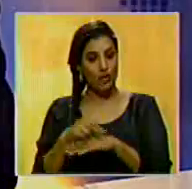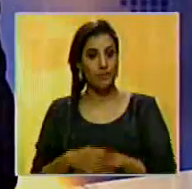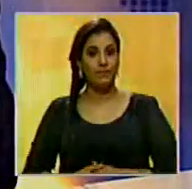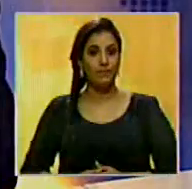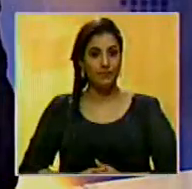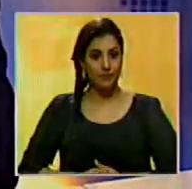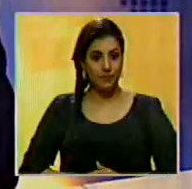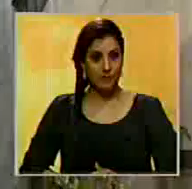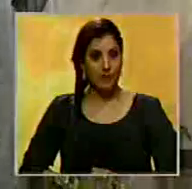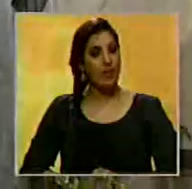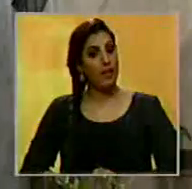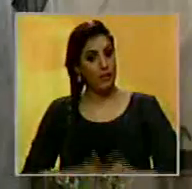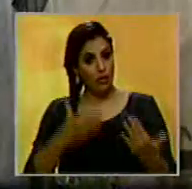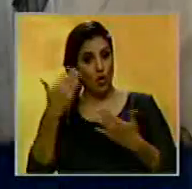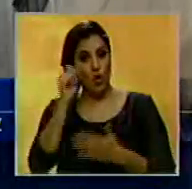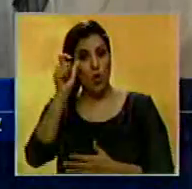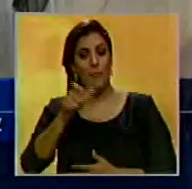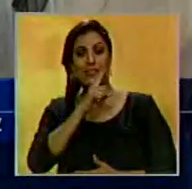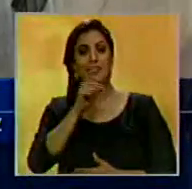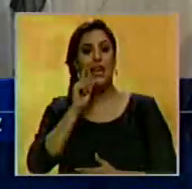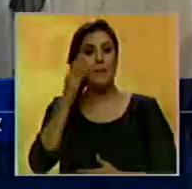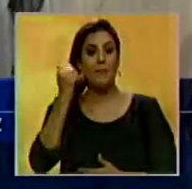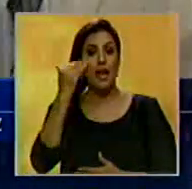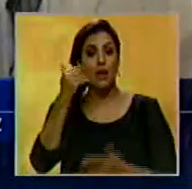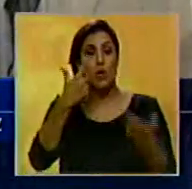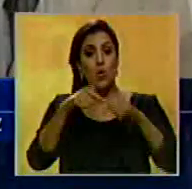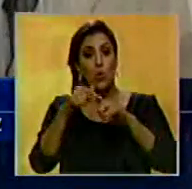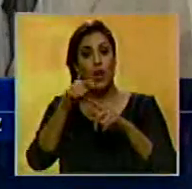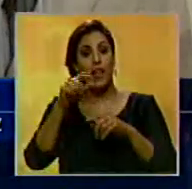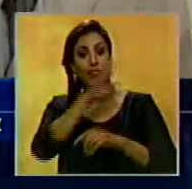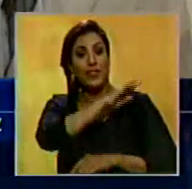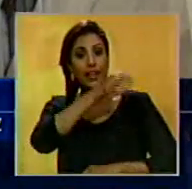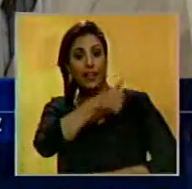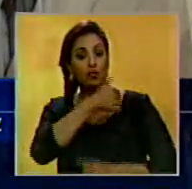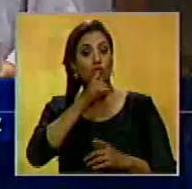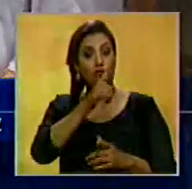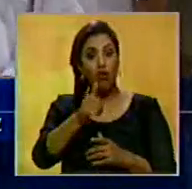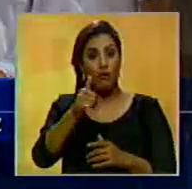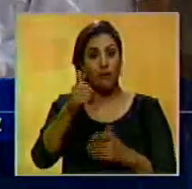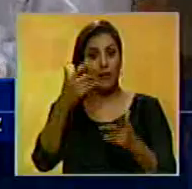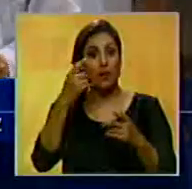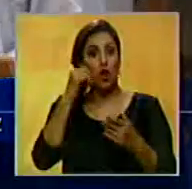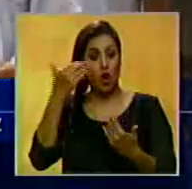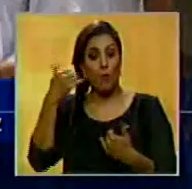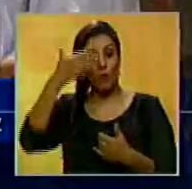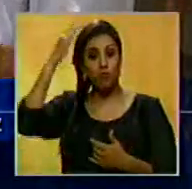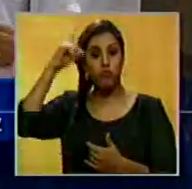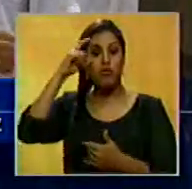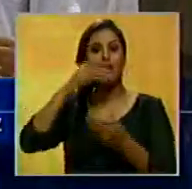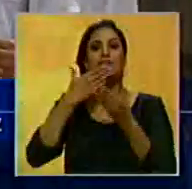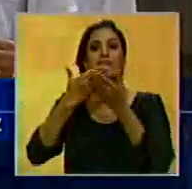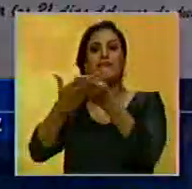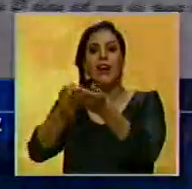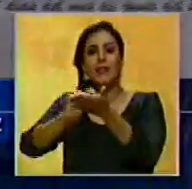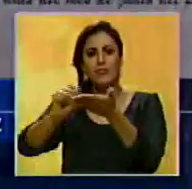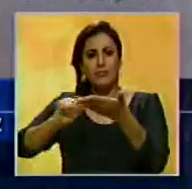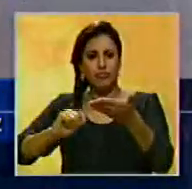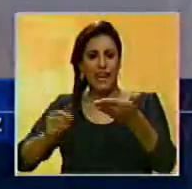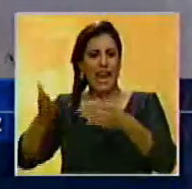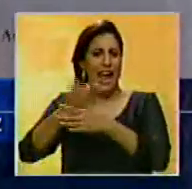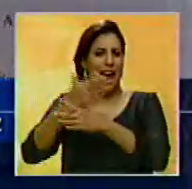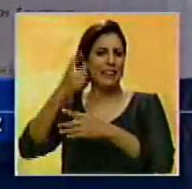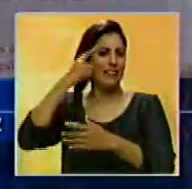Henry Ramos Ayub. Carlos Oliveira, dirigente nacional juvenil, dijo que Henry Ramos hizo la solicitud con suficiente